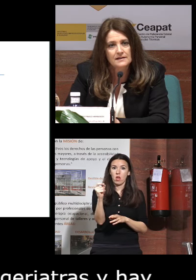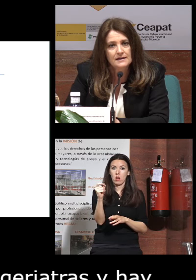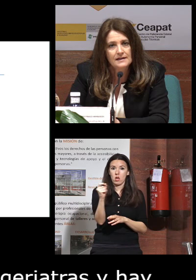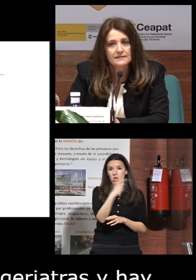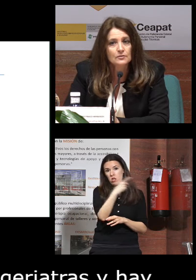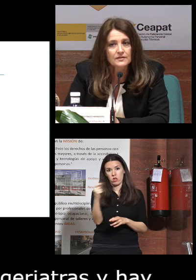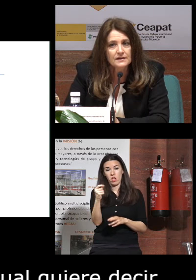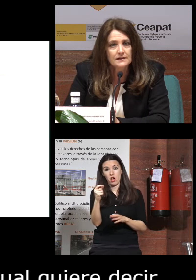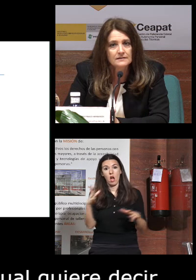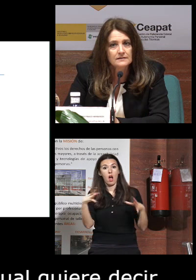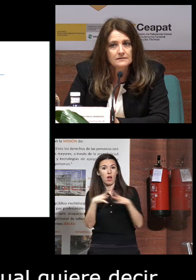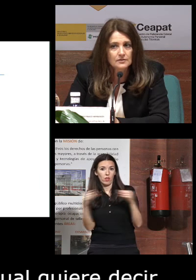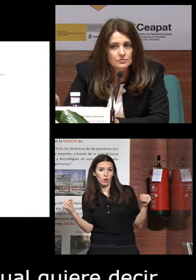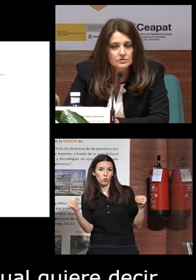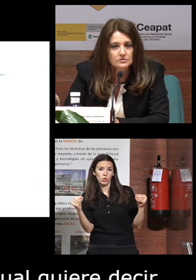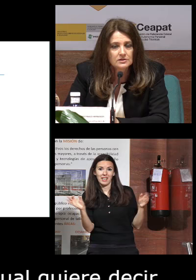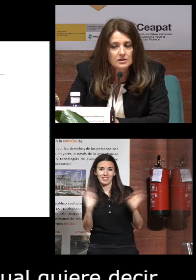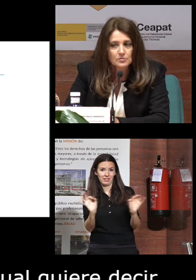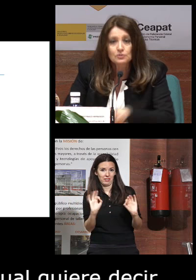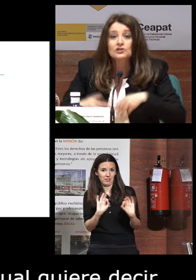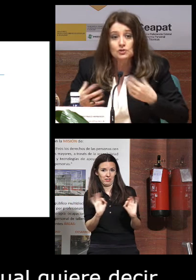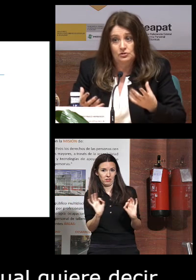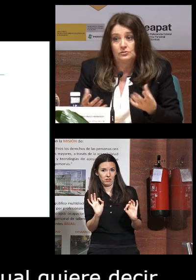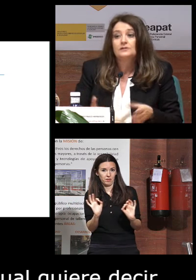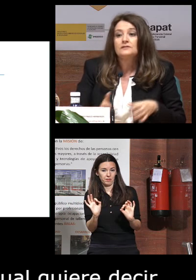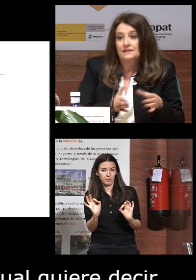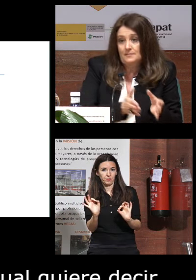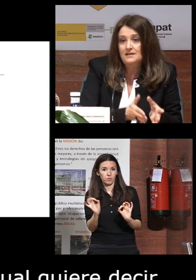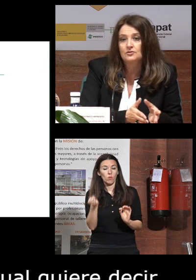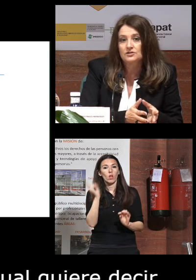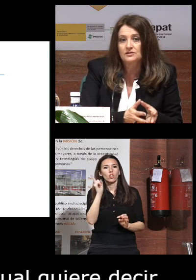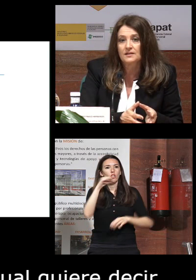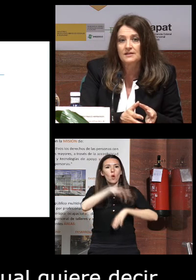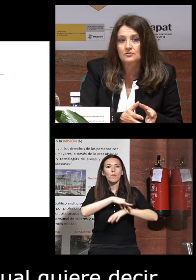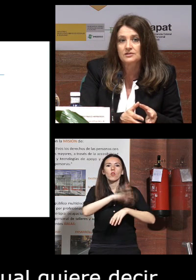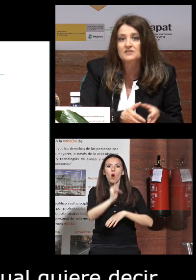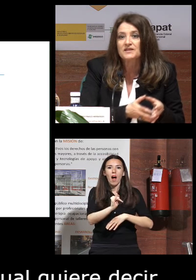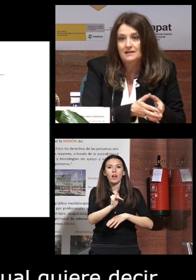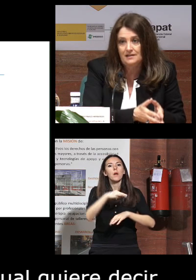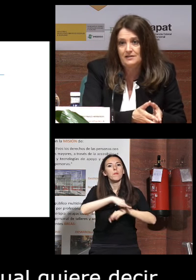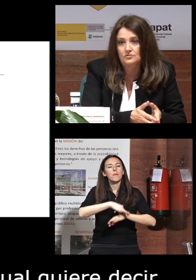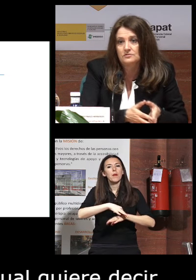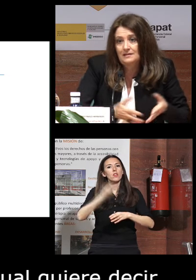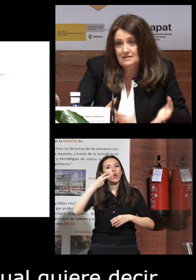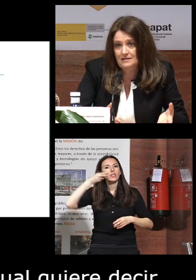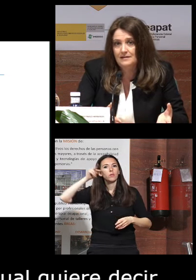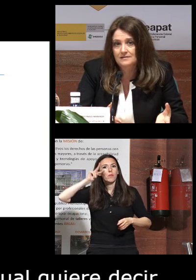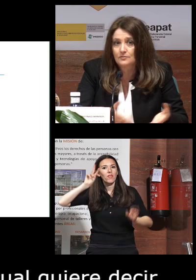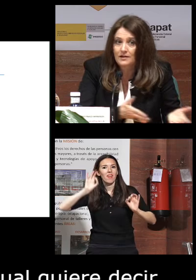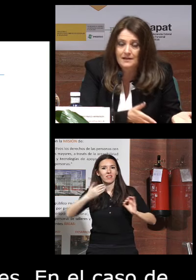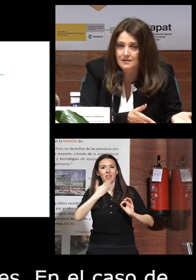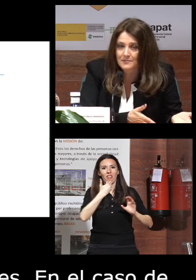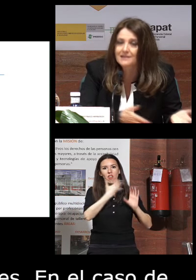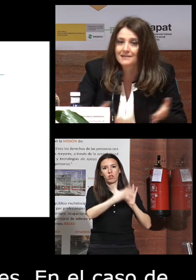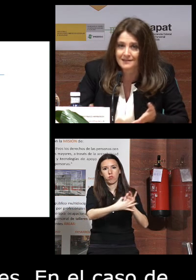que hay en Andalucía ninguno pues no es solo tener médicos sino tener médicos especializados en las edades